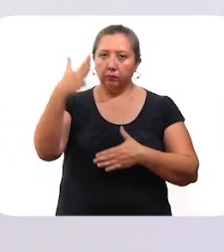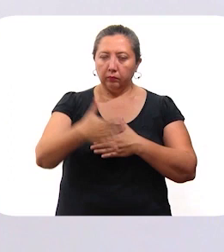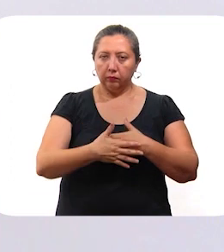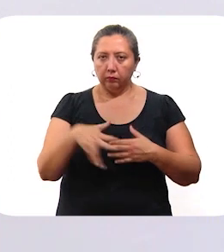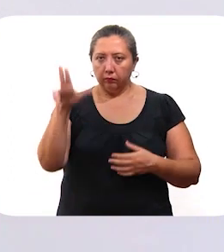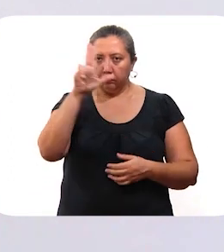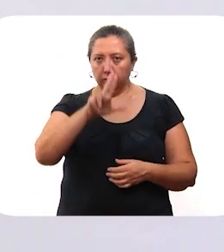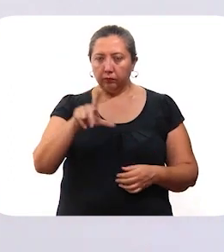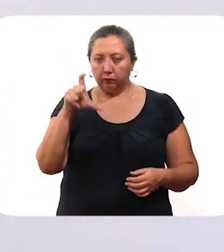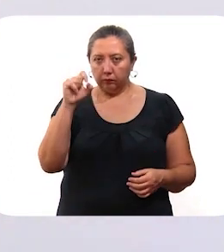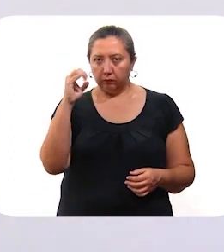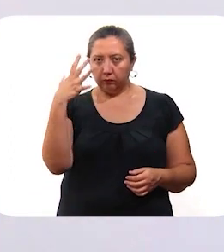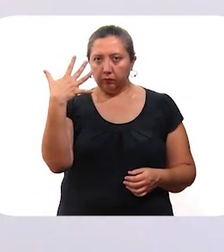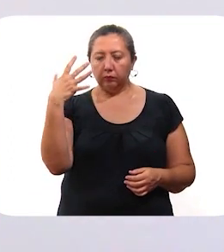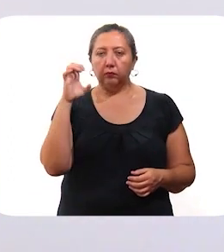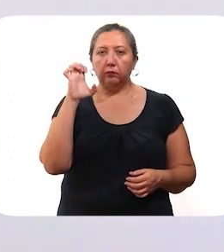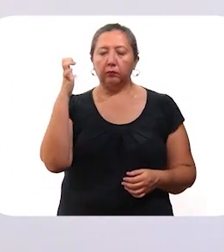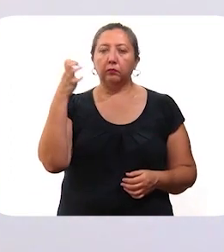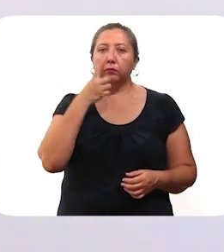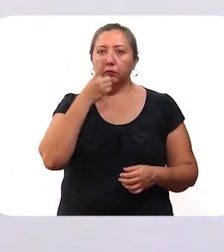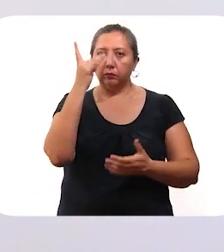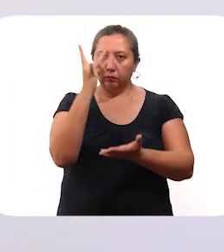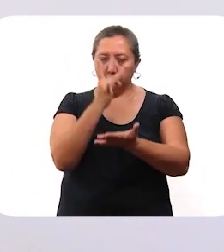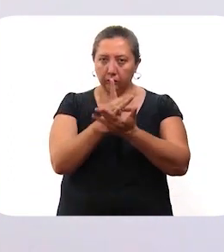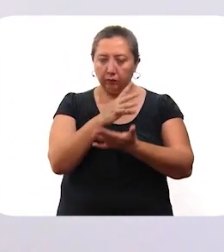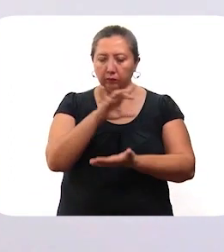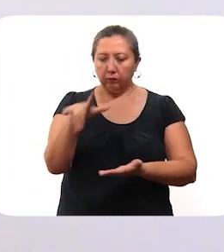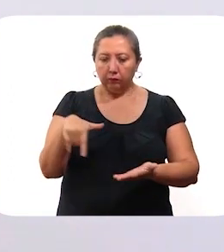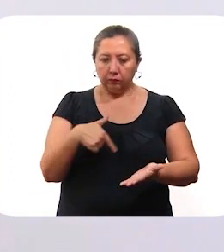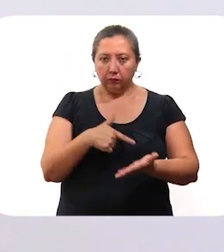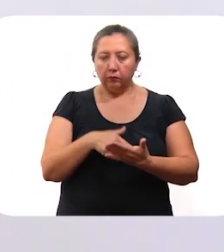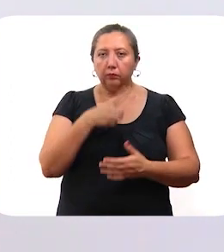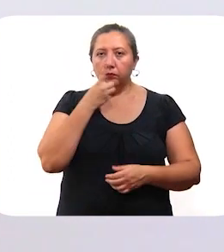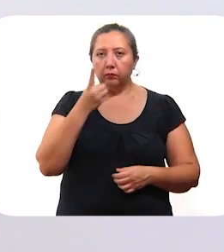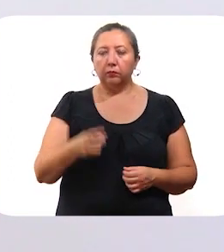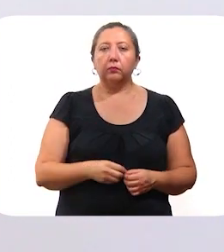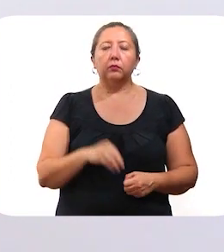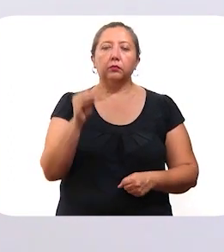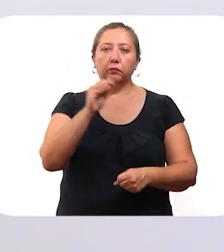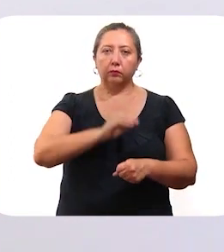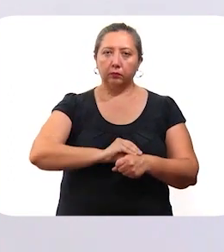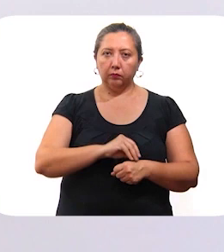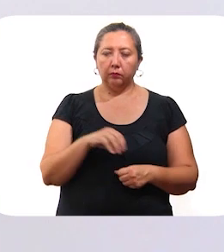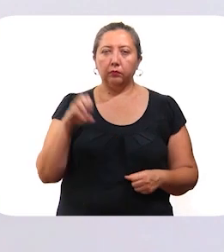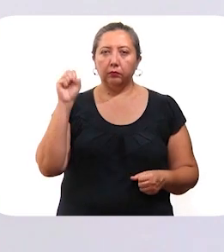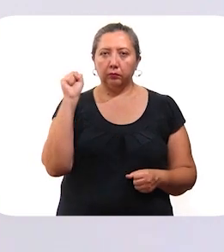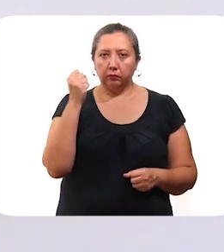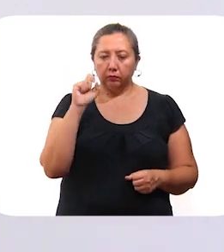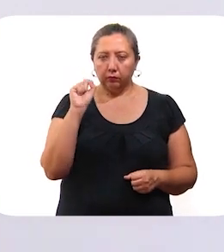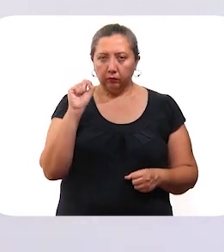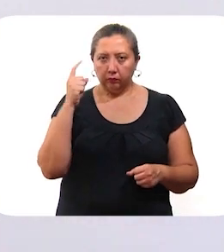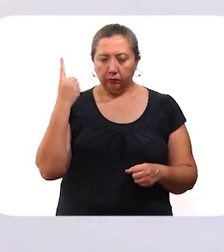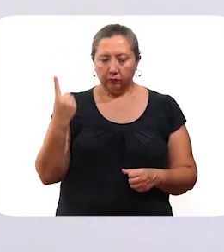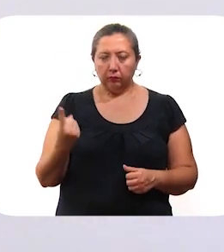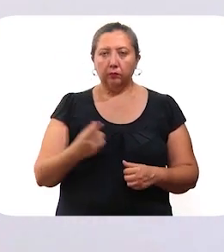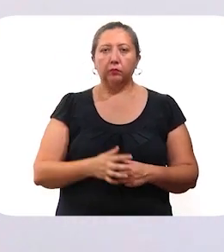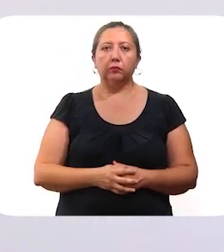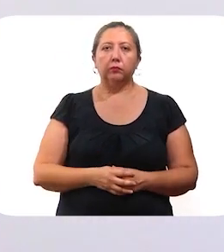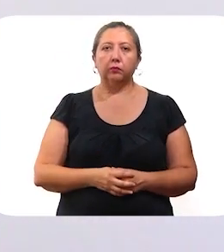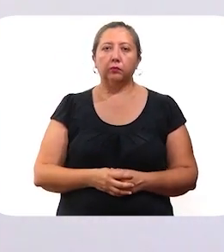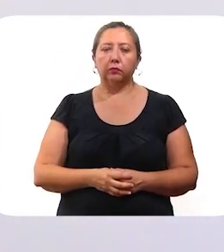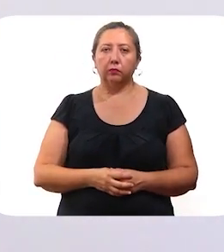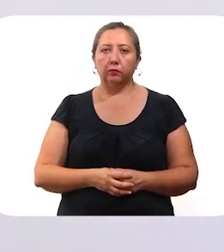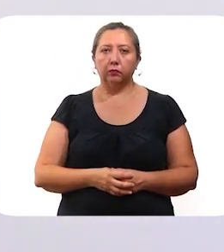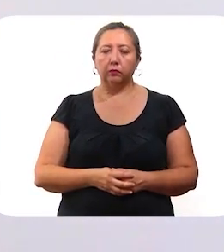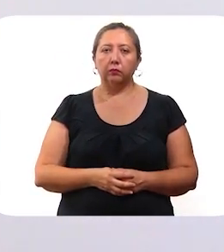próximo martes 25 de enero y cuya única sede será el macrocentro habilitado en el Centro de Convenciones Yucatán